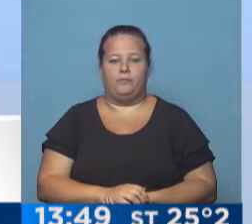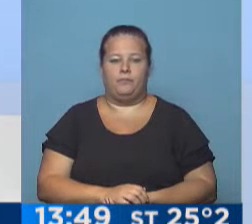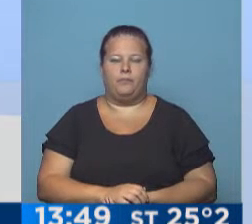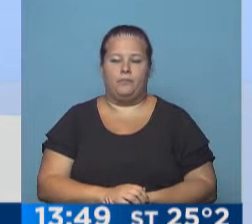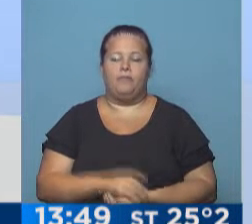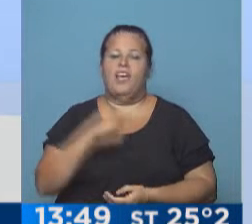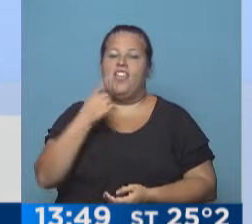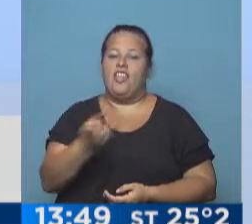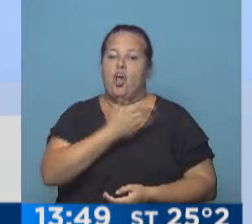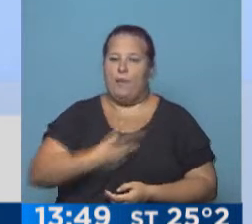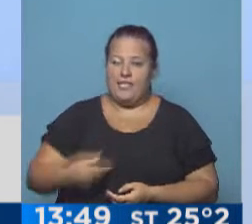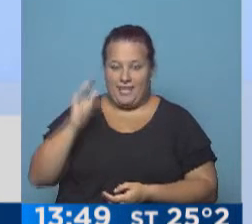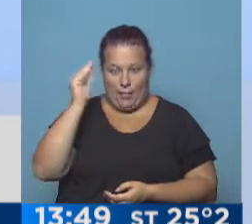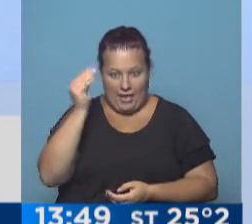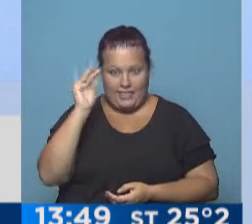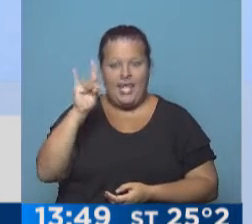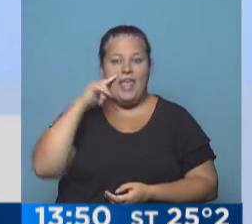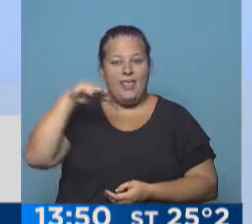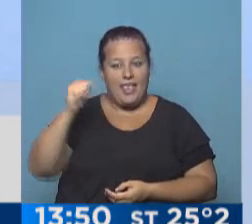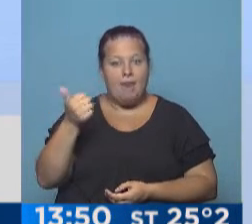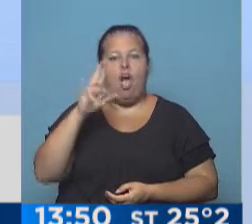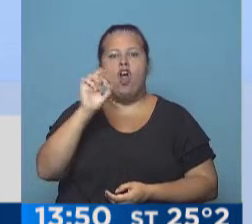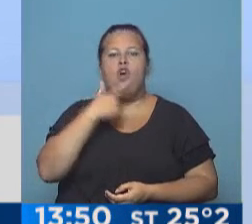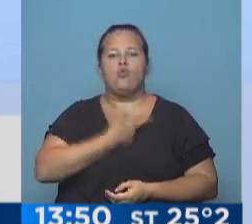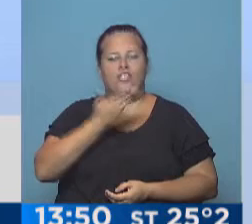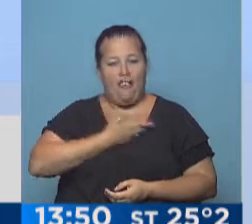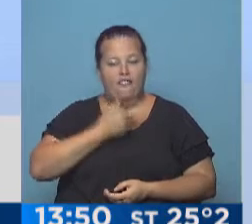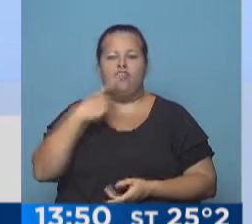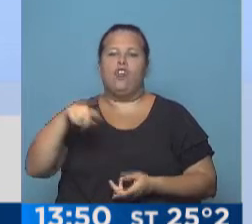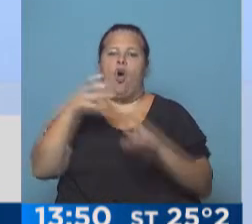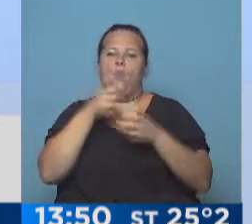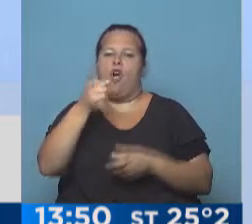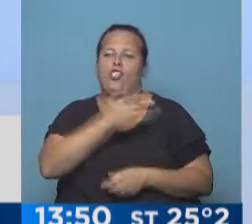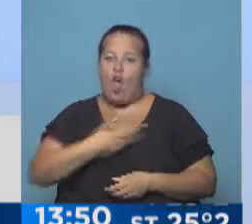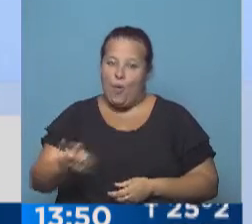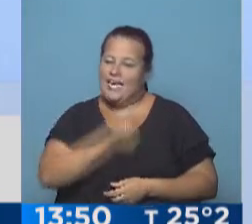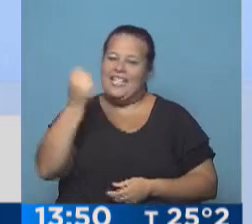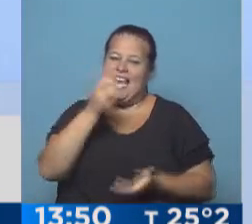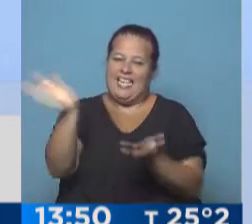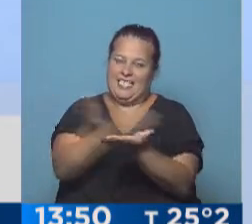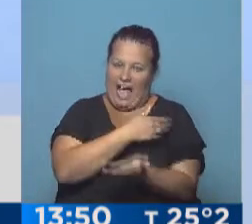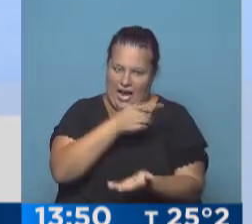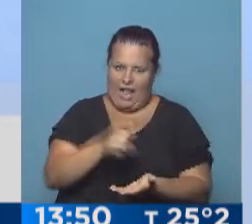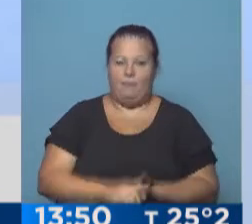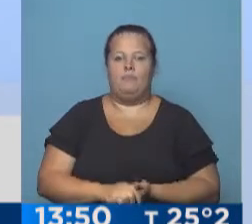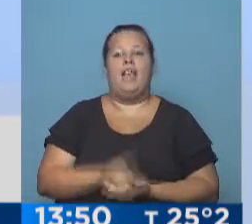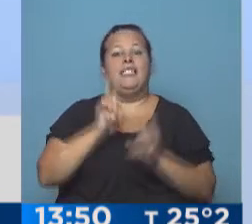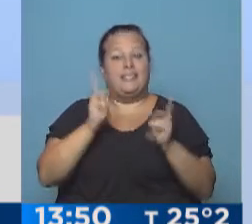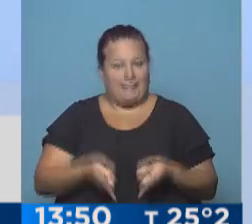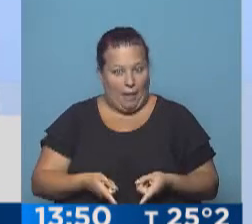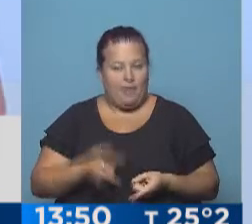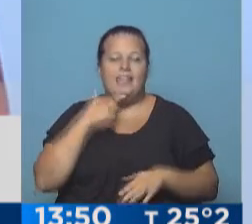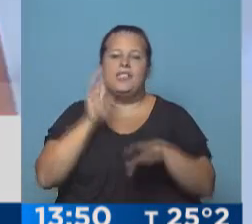Lo dijo la presidenta de Brasil, Dilma Rousseff, ante los embates de la oposición que busca destituirla. Además,